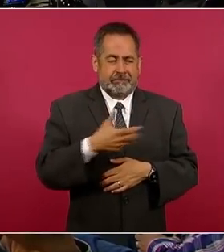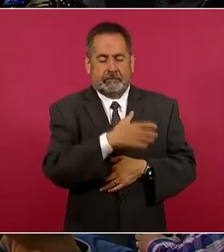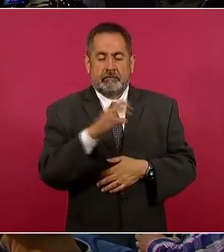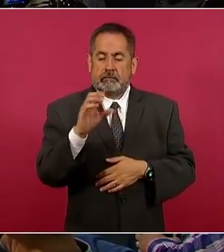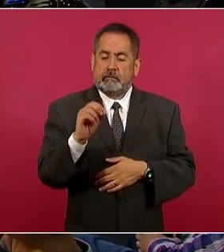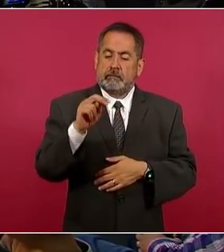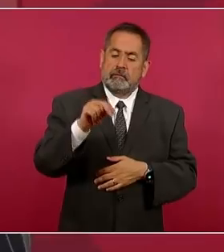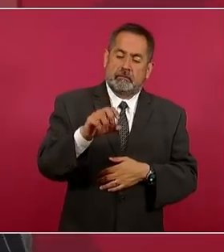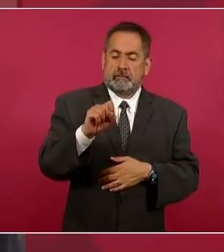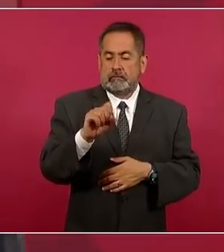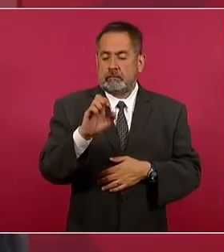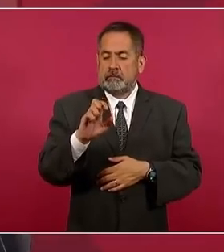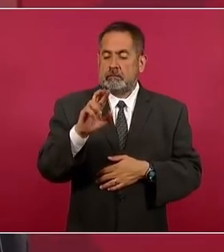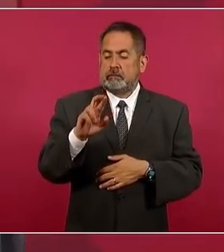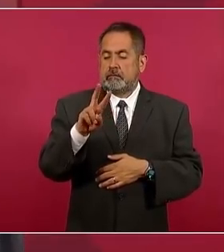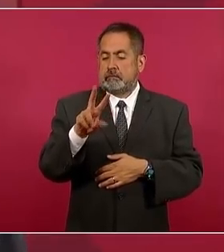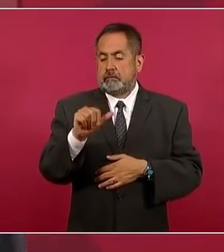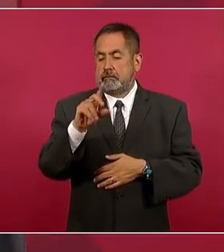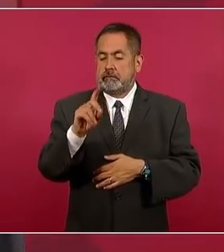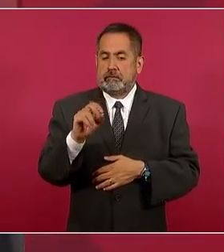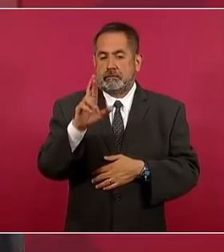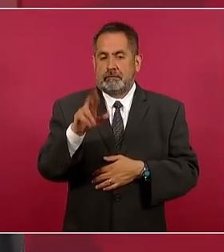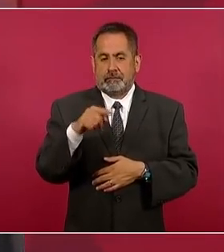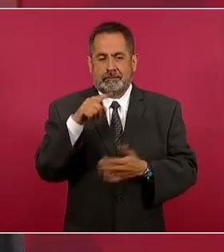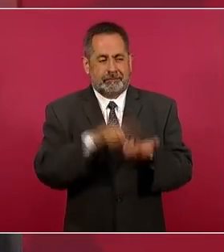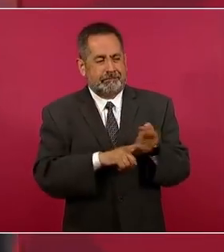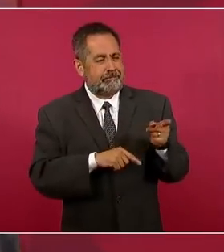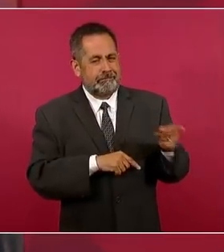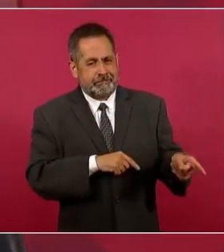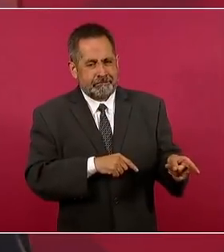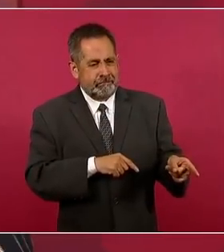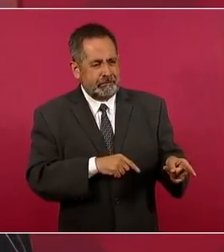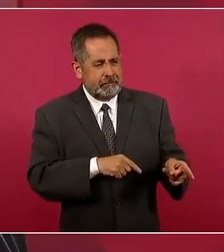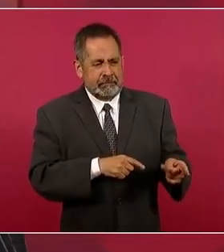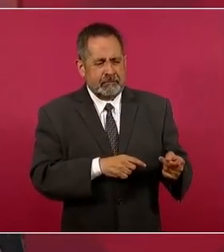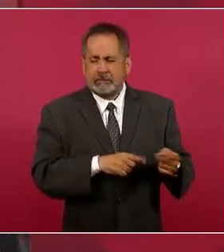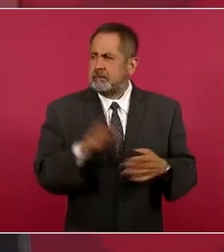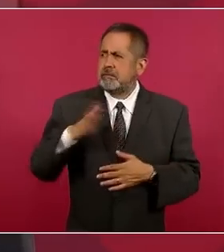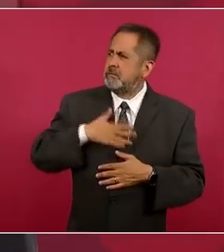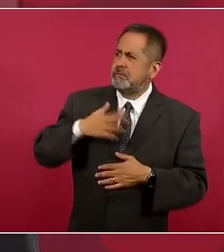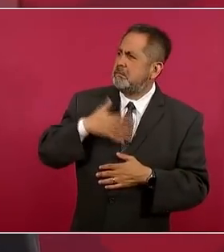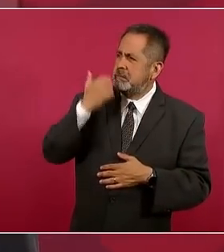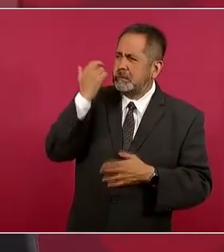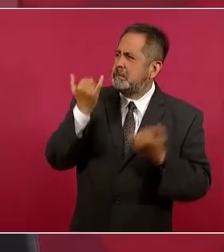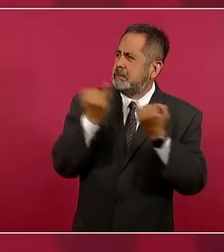es eso, mantener el estatus quo,